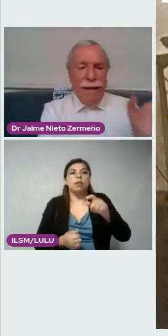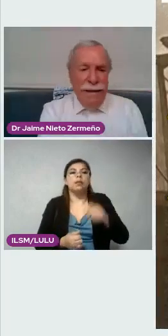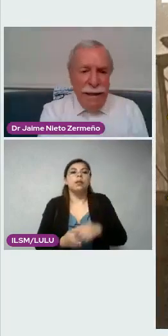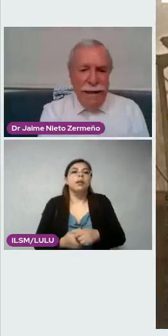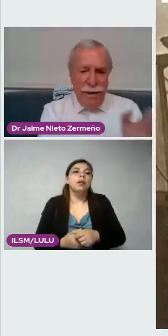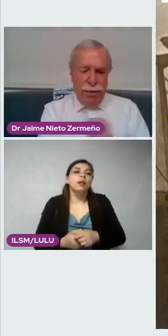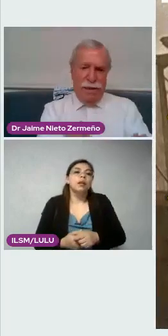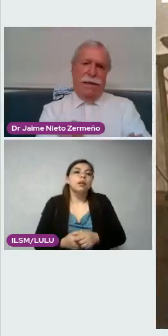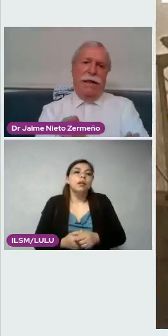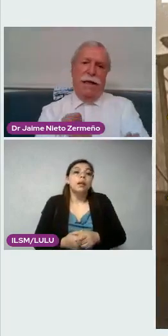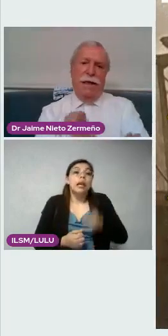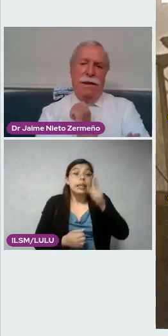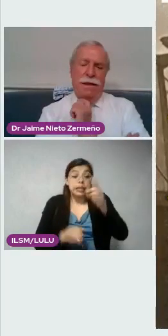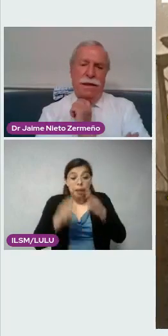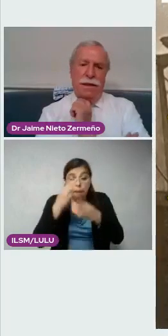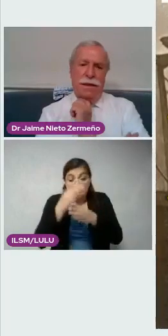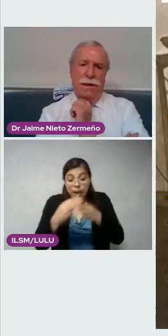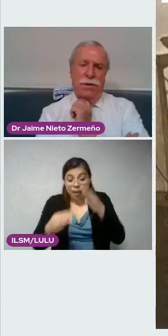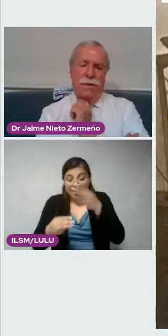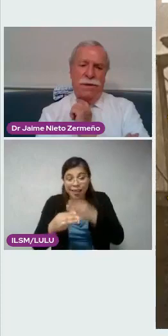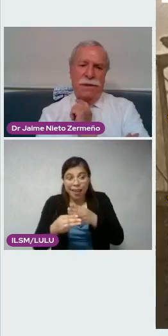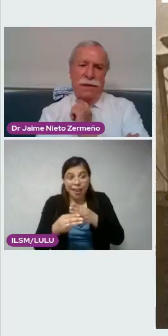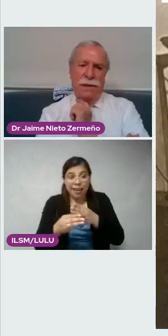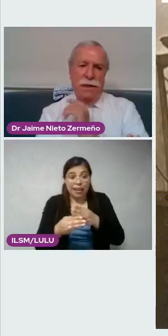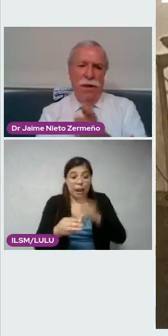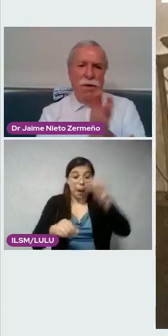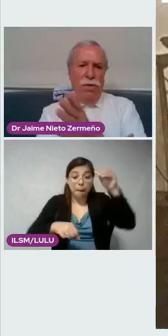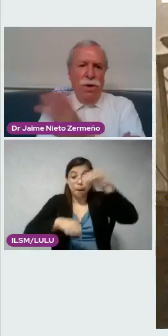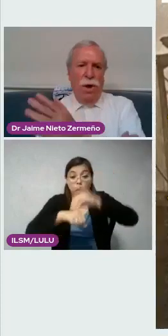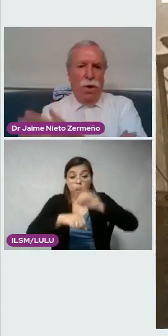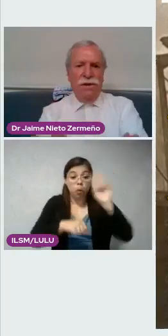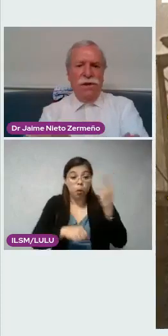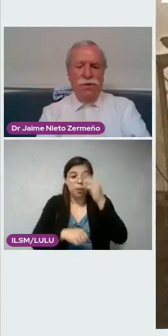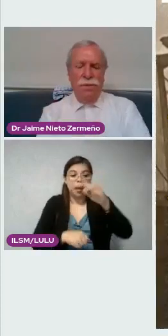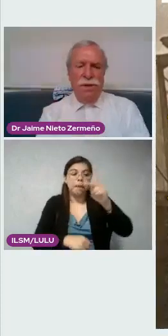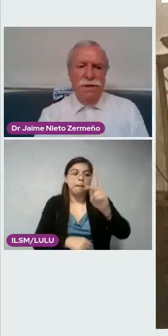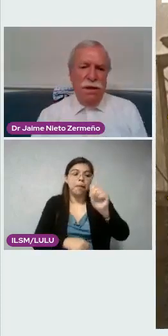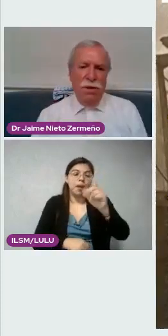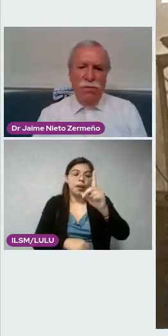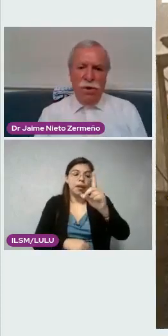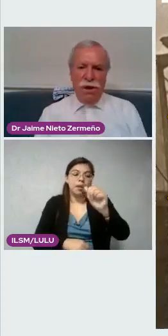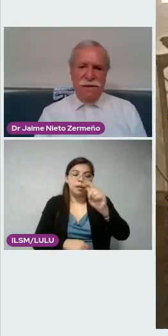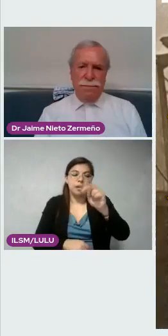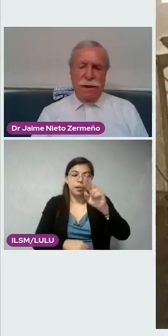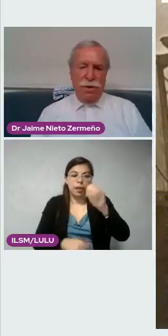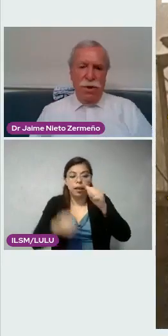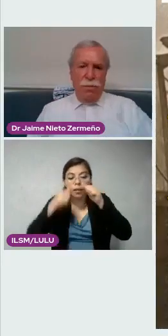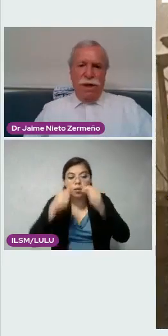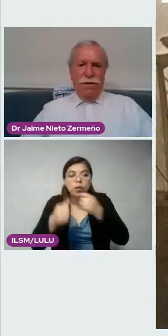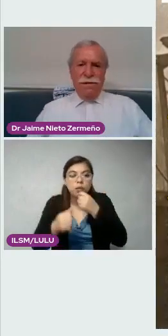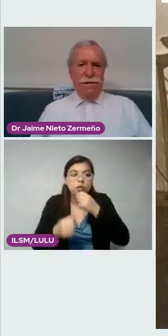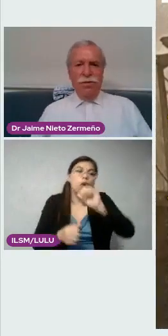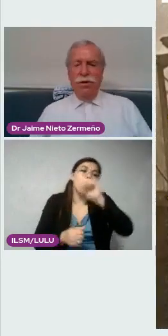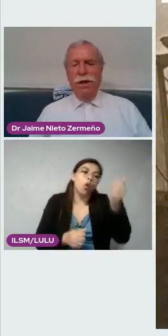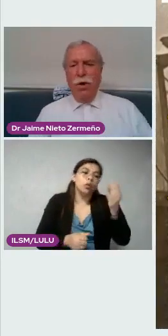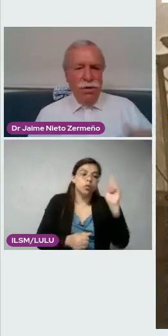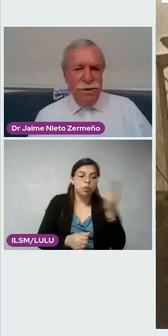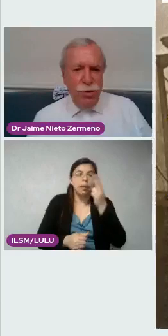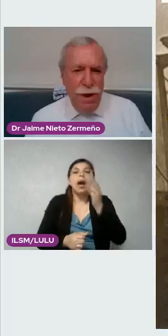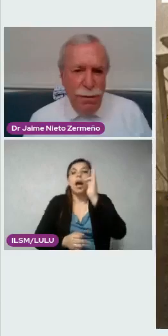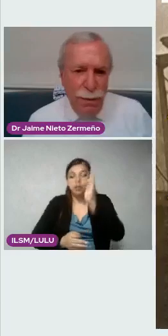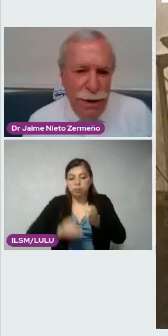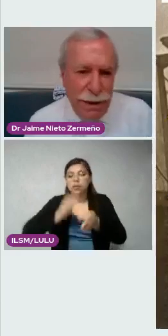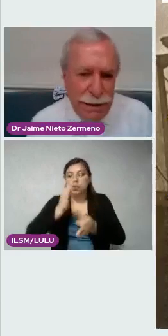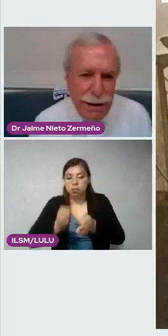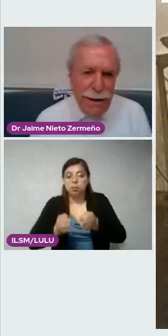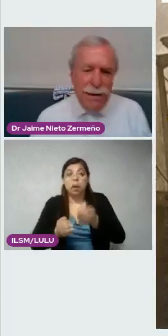la materia de pediatría en la universidad. Y luego, otras universidades lo fueron aceptando. Pero antes de eso, no